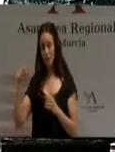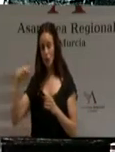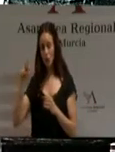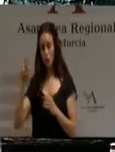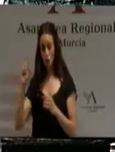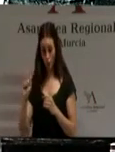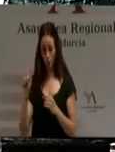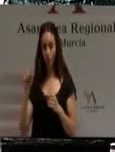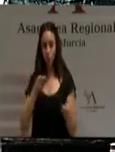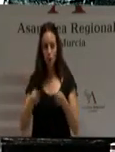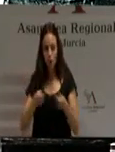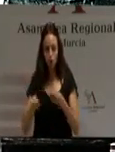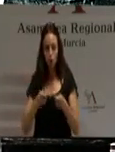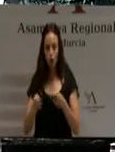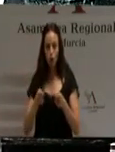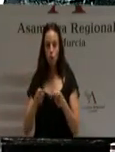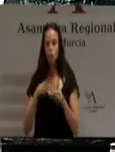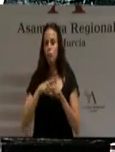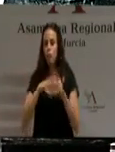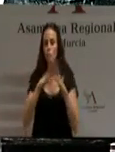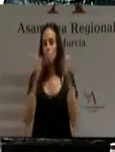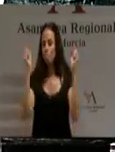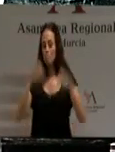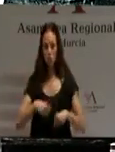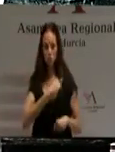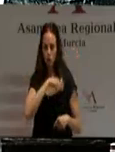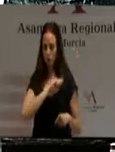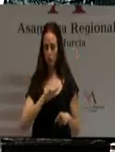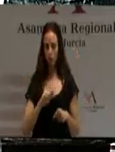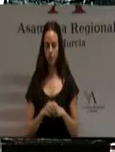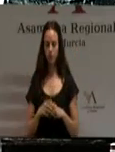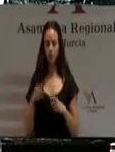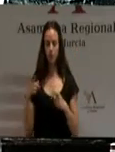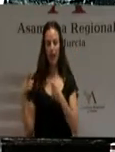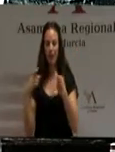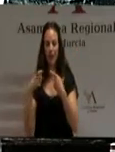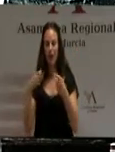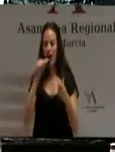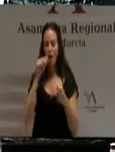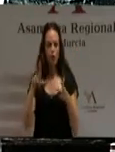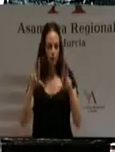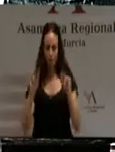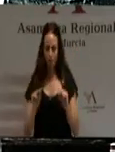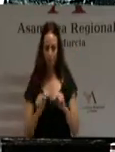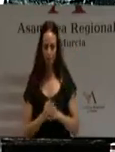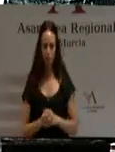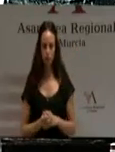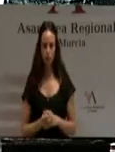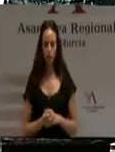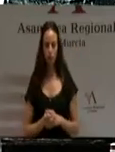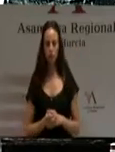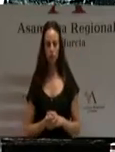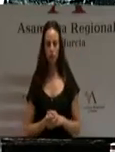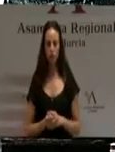sellar definitivamente un pacto nacional que cerrase las puertas a la guerra del agua entablada desde el mismo momento en que las aguas del tajo